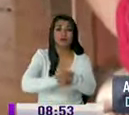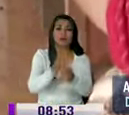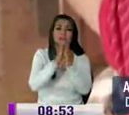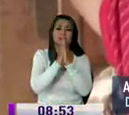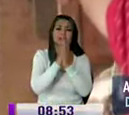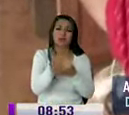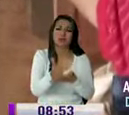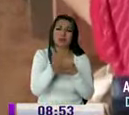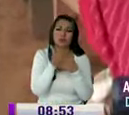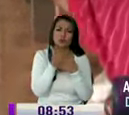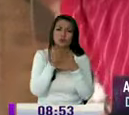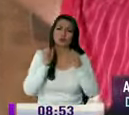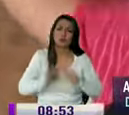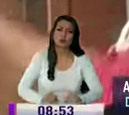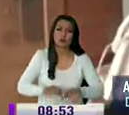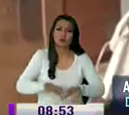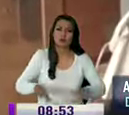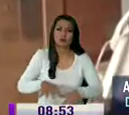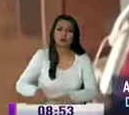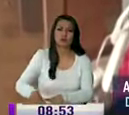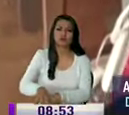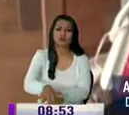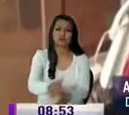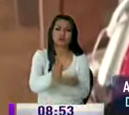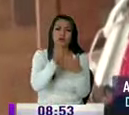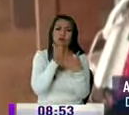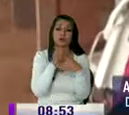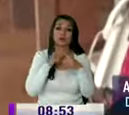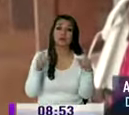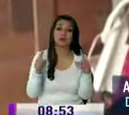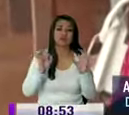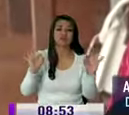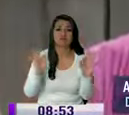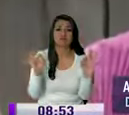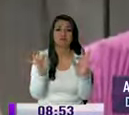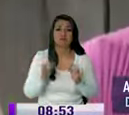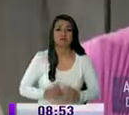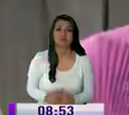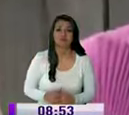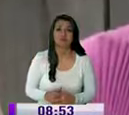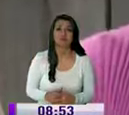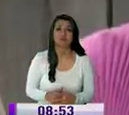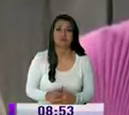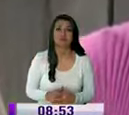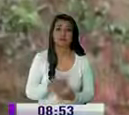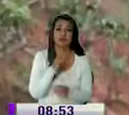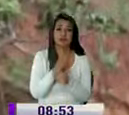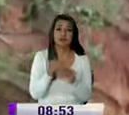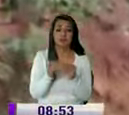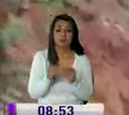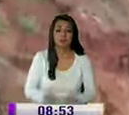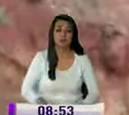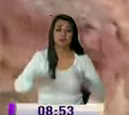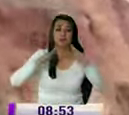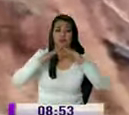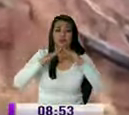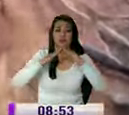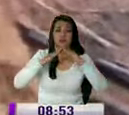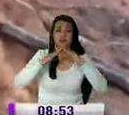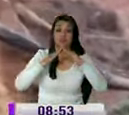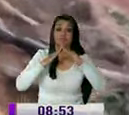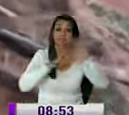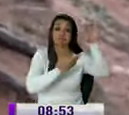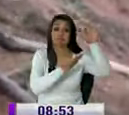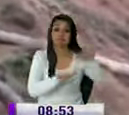que nos hagan el embobedado aquí y no no hay ayuda de ninguna parte me quedé al interpel los deslizamientos también